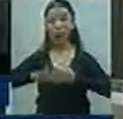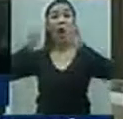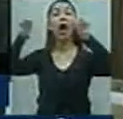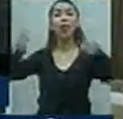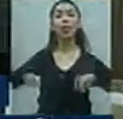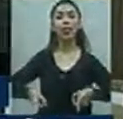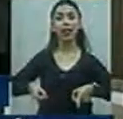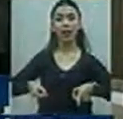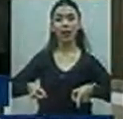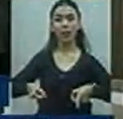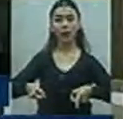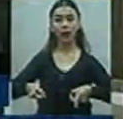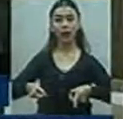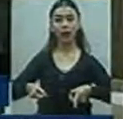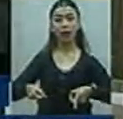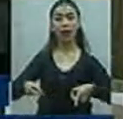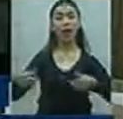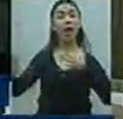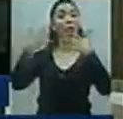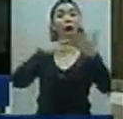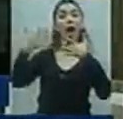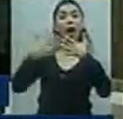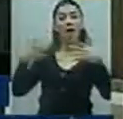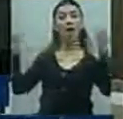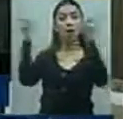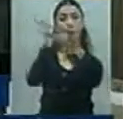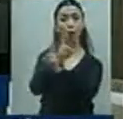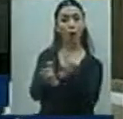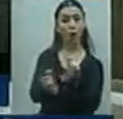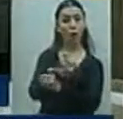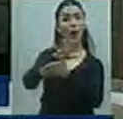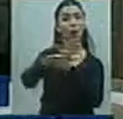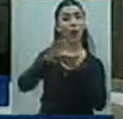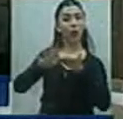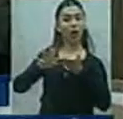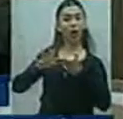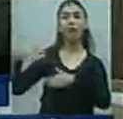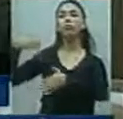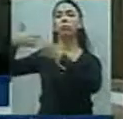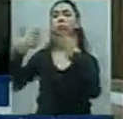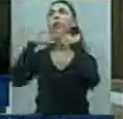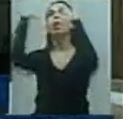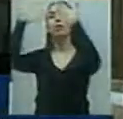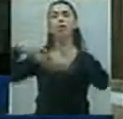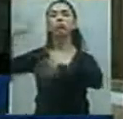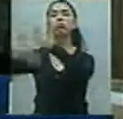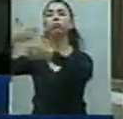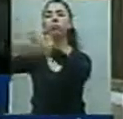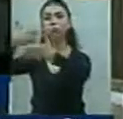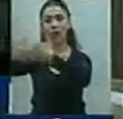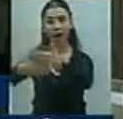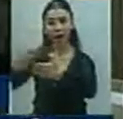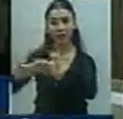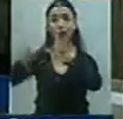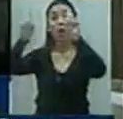de la cual empezamos a hablar de esta problemática, hoy, bueno, por hoy vamos a ir avanzando. Qué importante, doctora, Qué